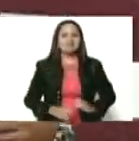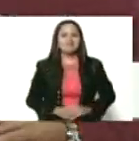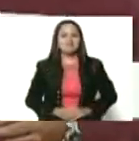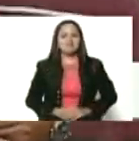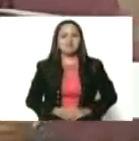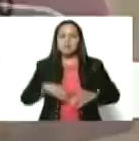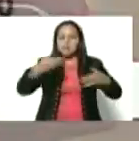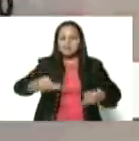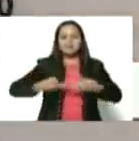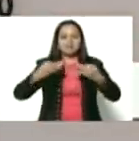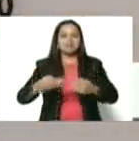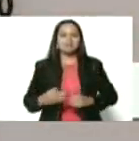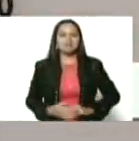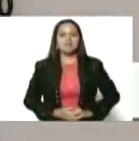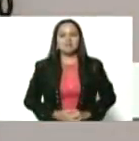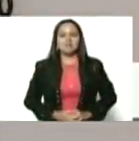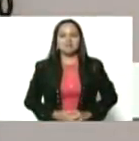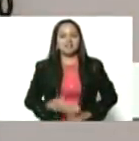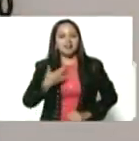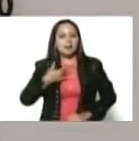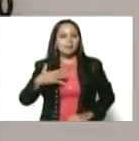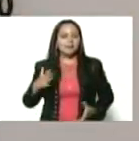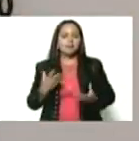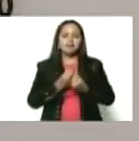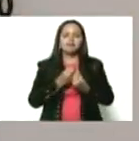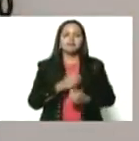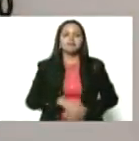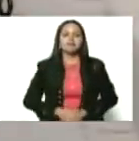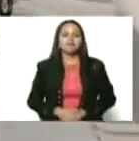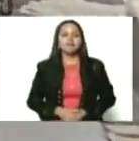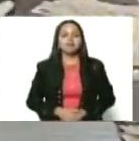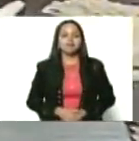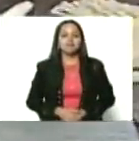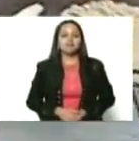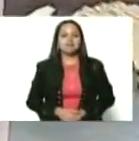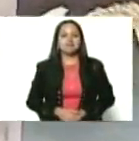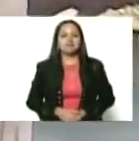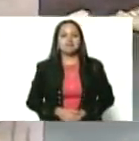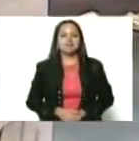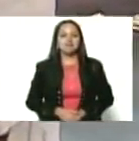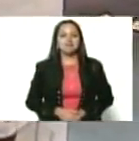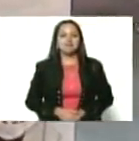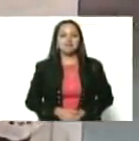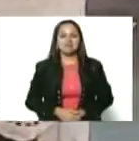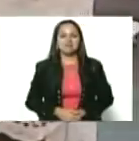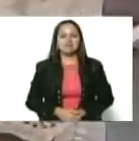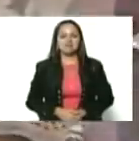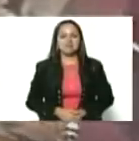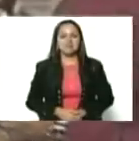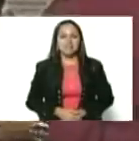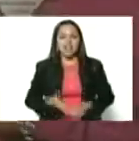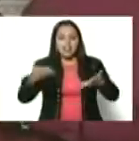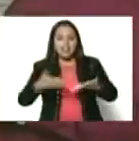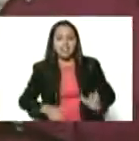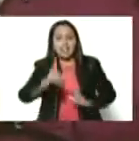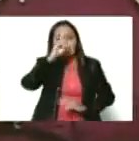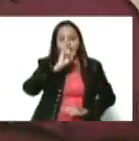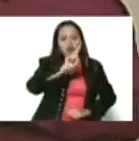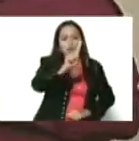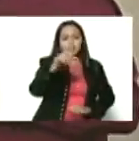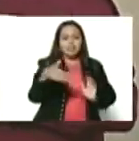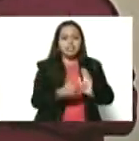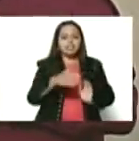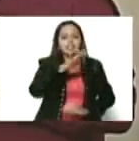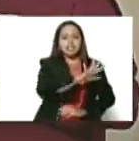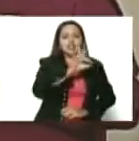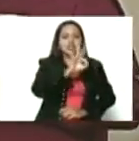siempre. Guiomar, afrodescendiente que en 1533 participó en